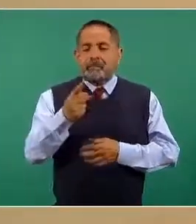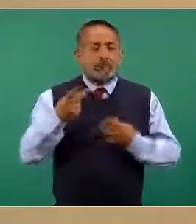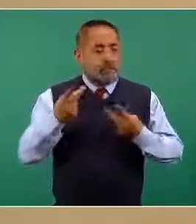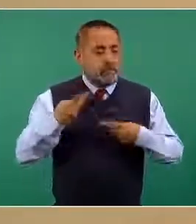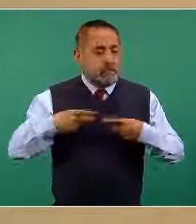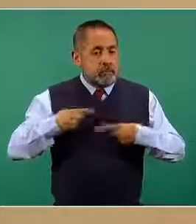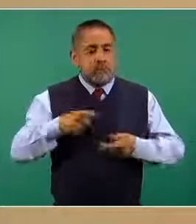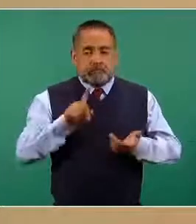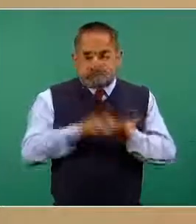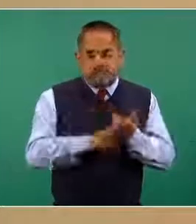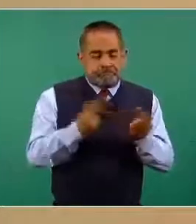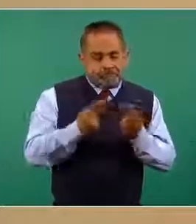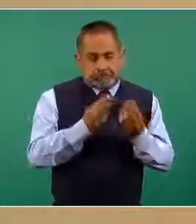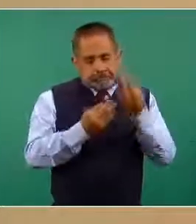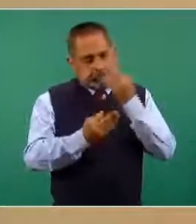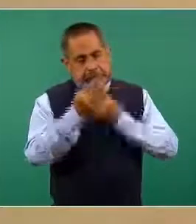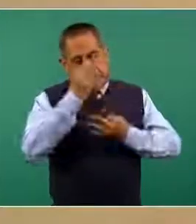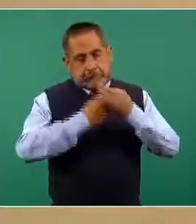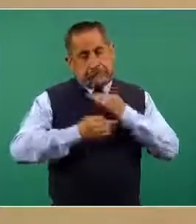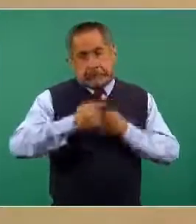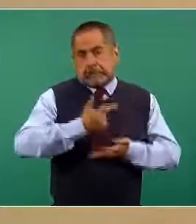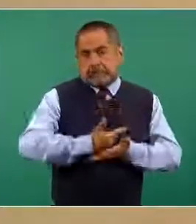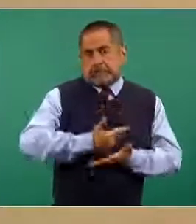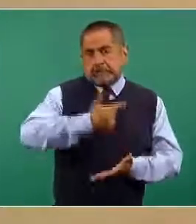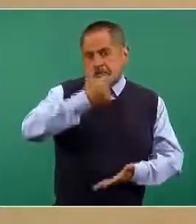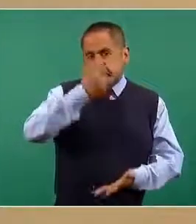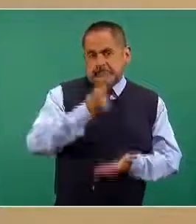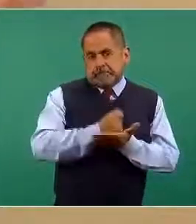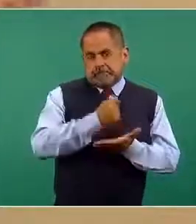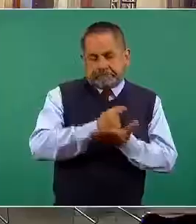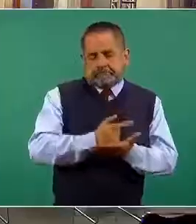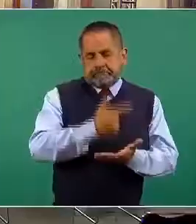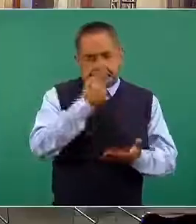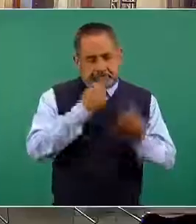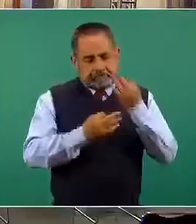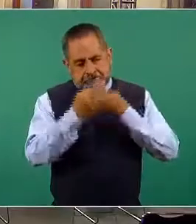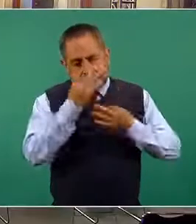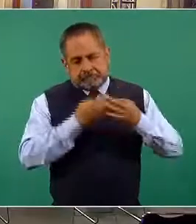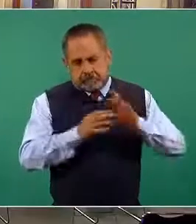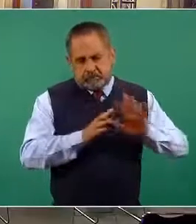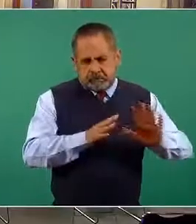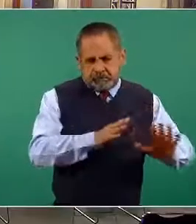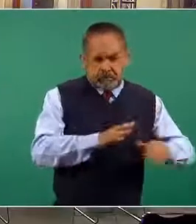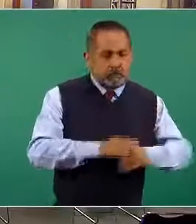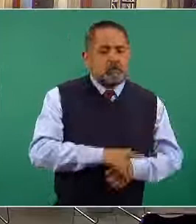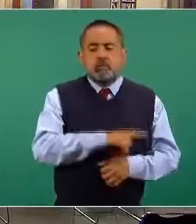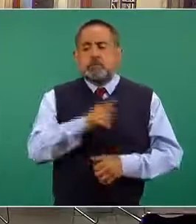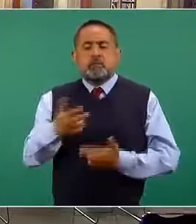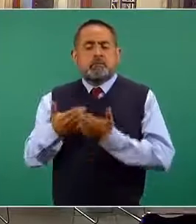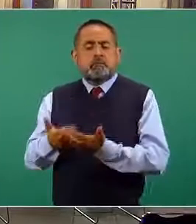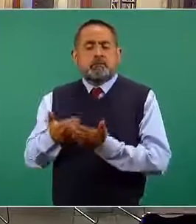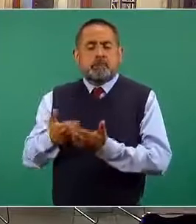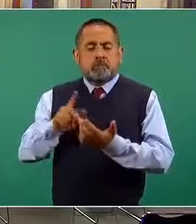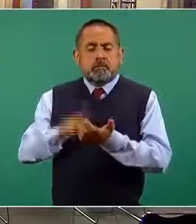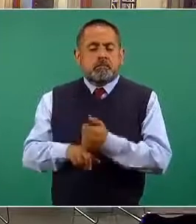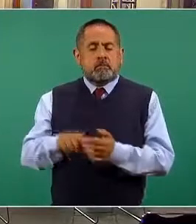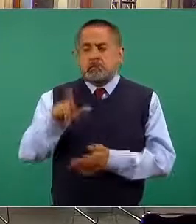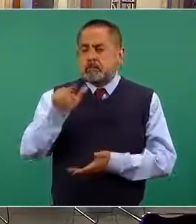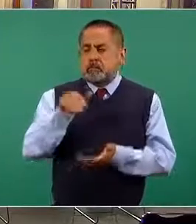que requieren de cuidados críticos en este momento y que tenemos un total de camas disponibles de 7